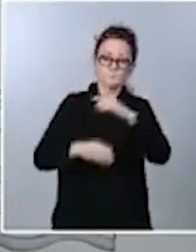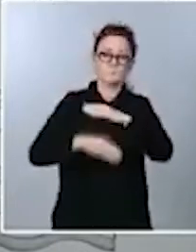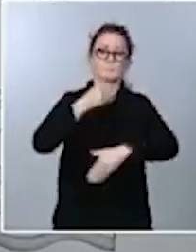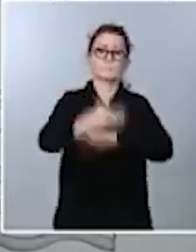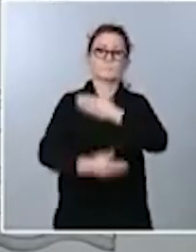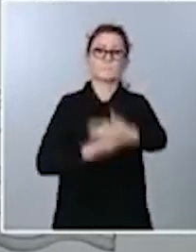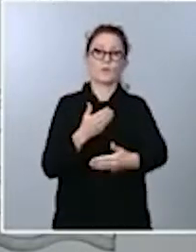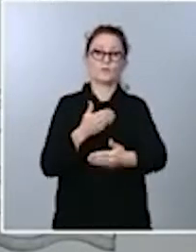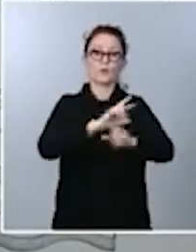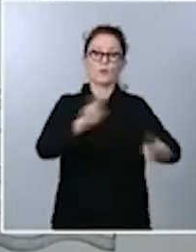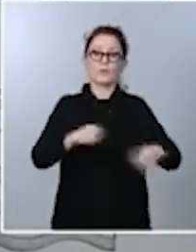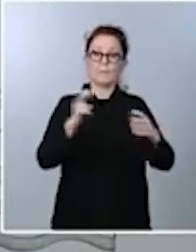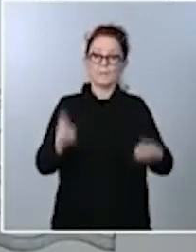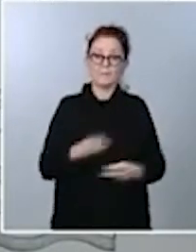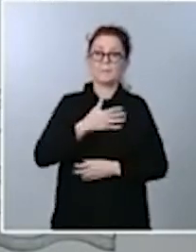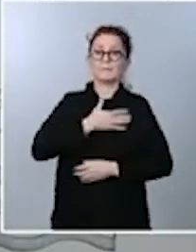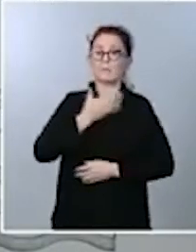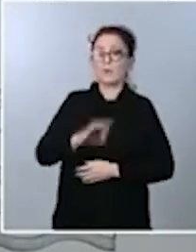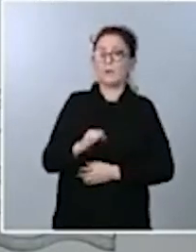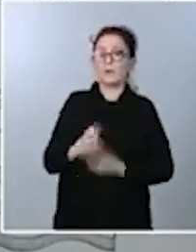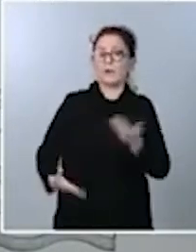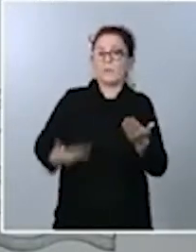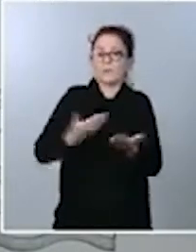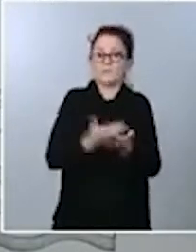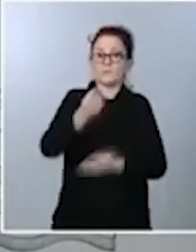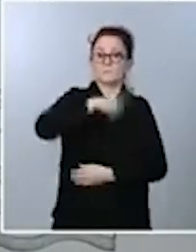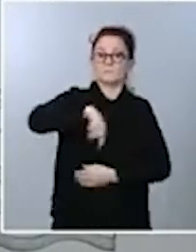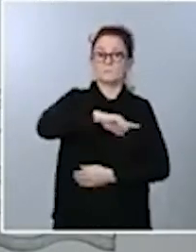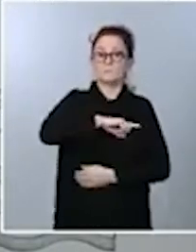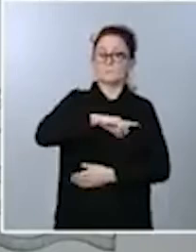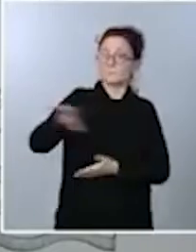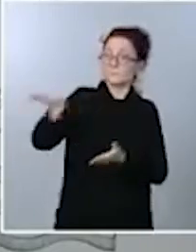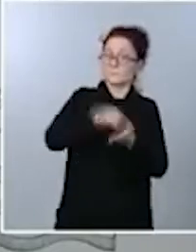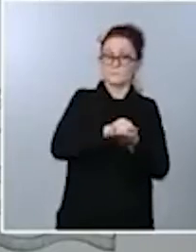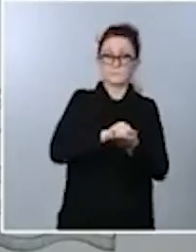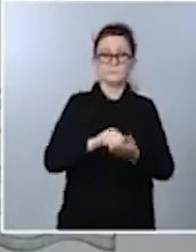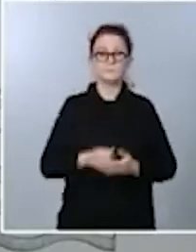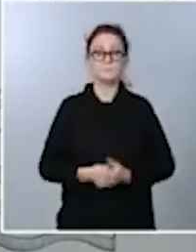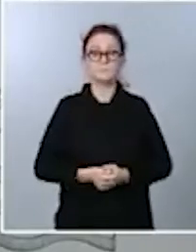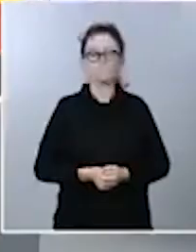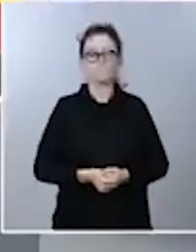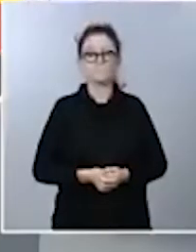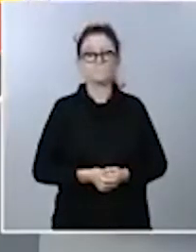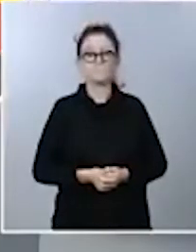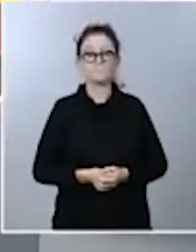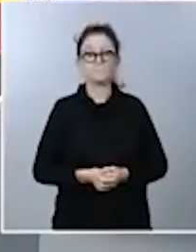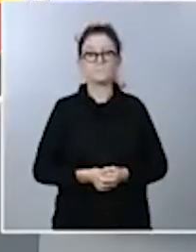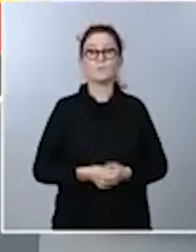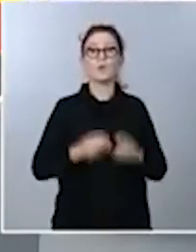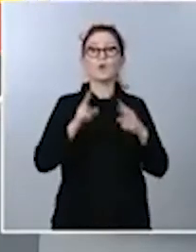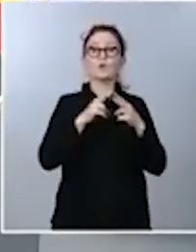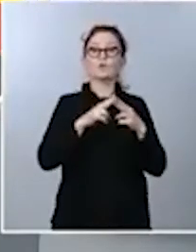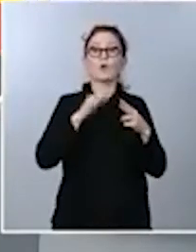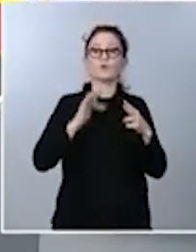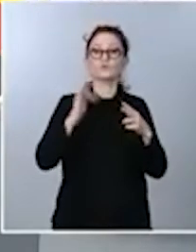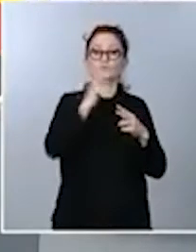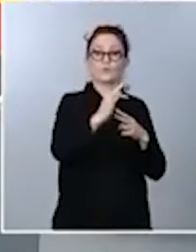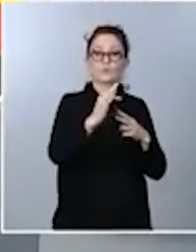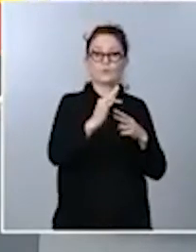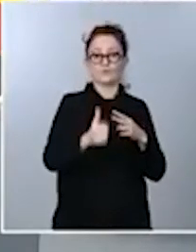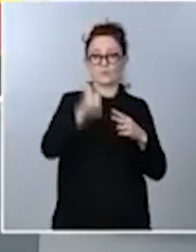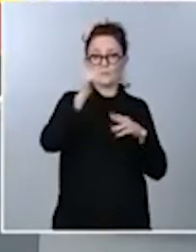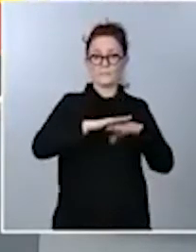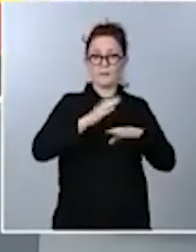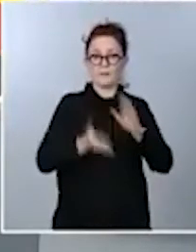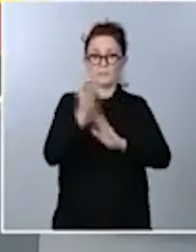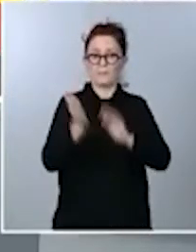que pueden aportar y que nosotros, por supuesto, tomaremos en consideración. Dos turnos más, antes de terminar esta comparecencia. El